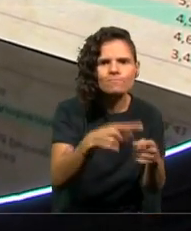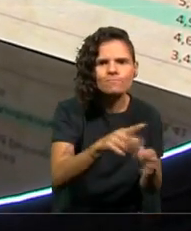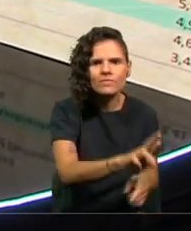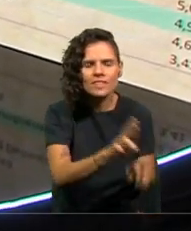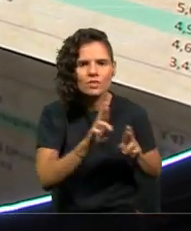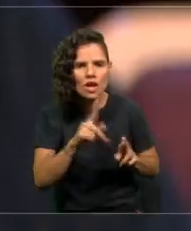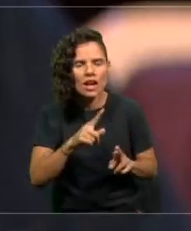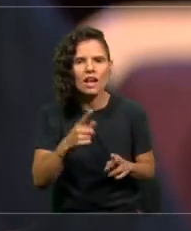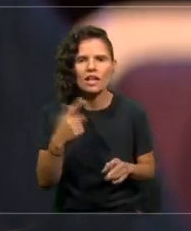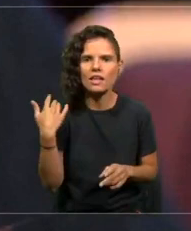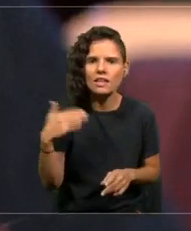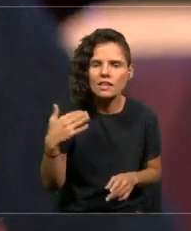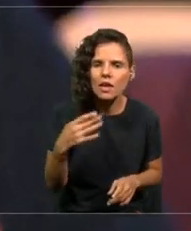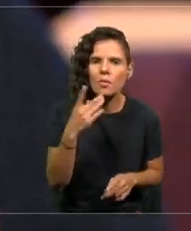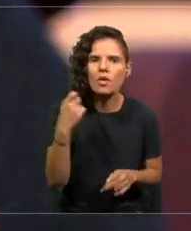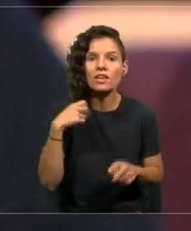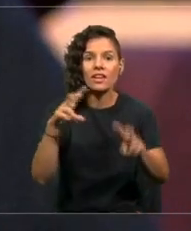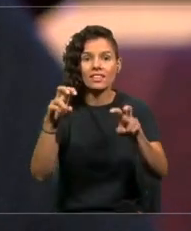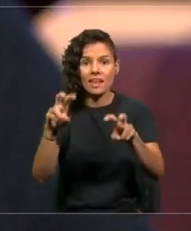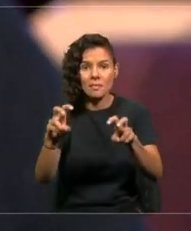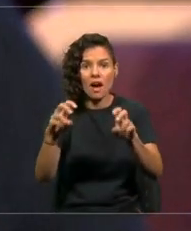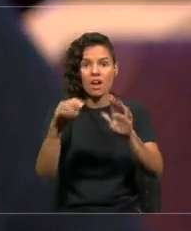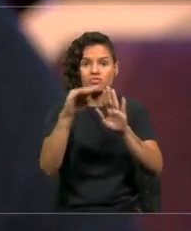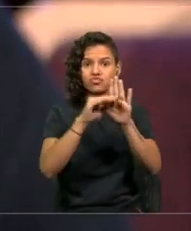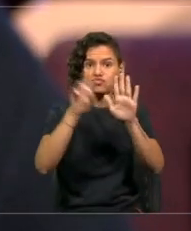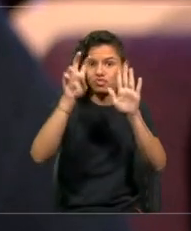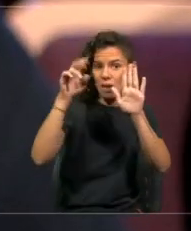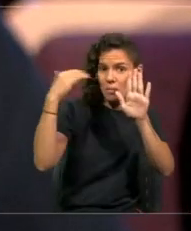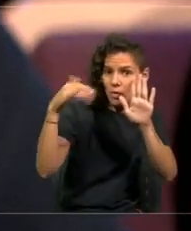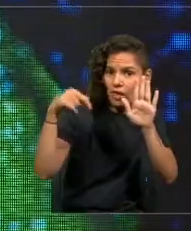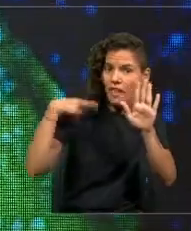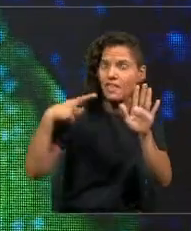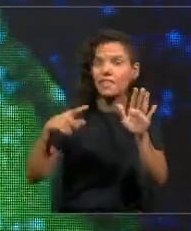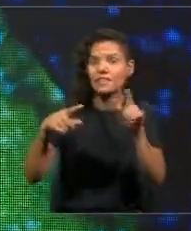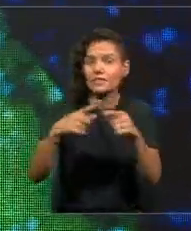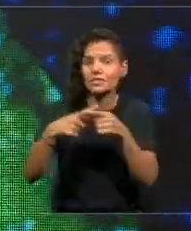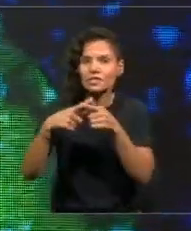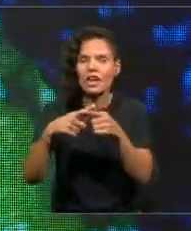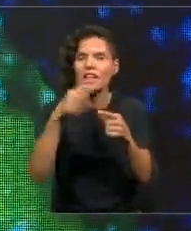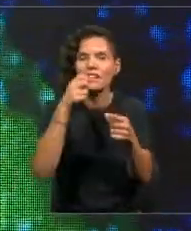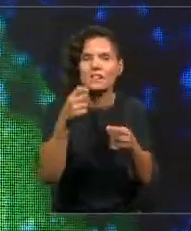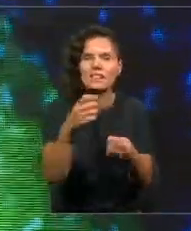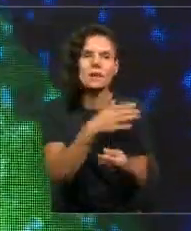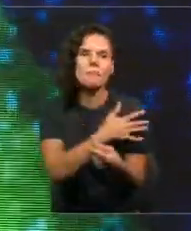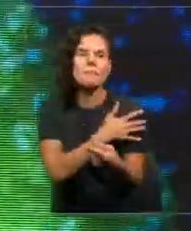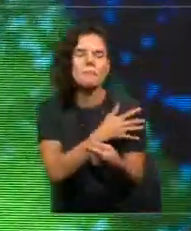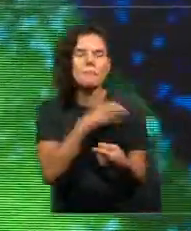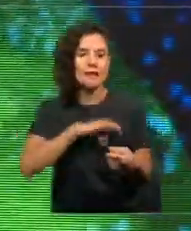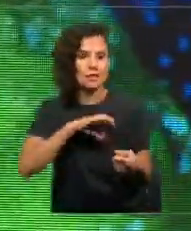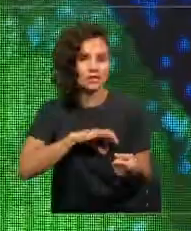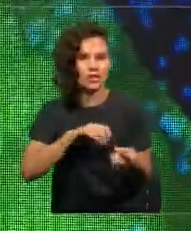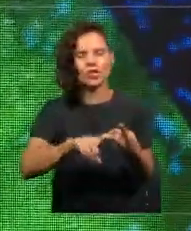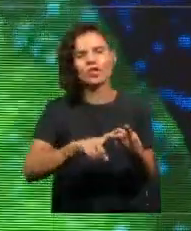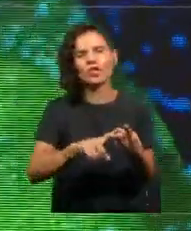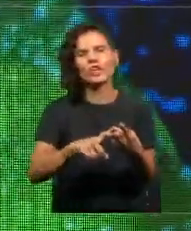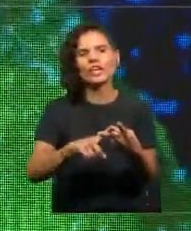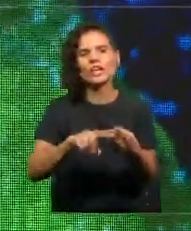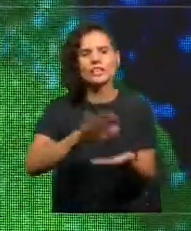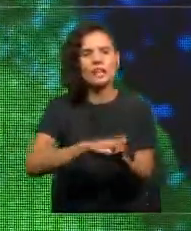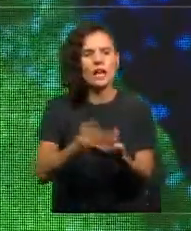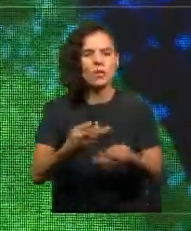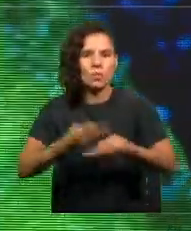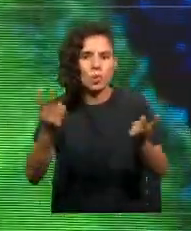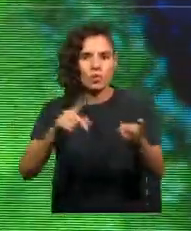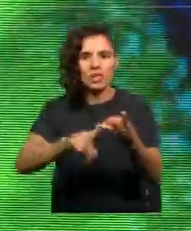porque la agenda social determina que los problemas en este país son las pensiones, la salud pública y la educación. Y el medio ambiente